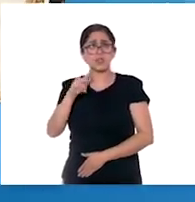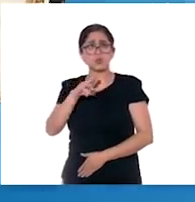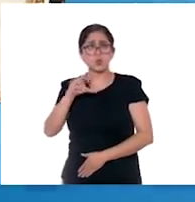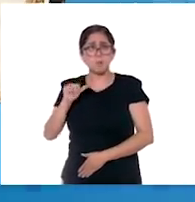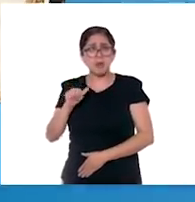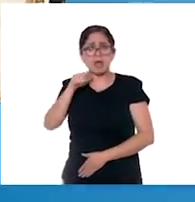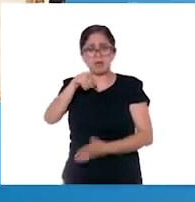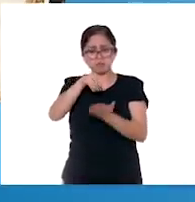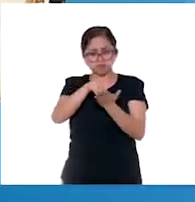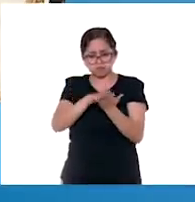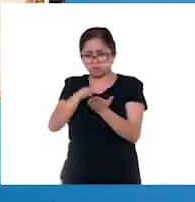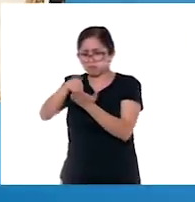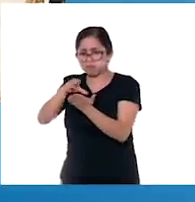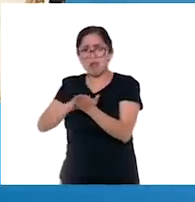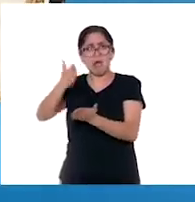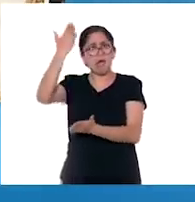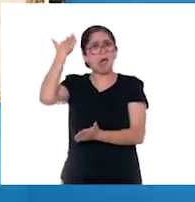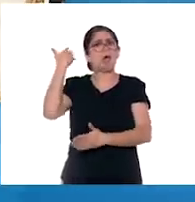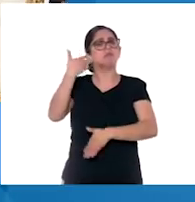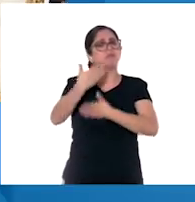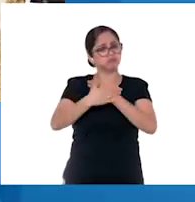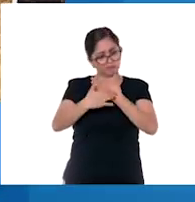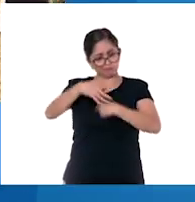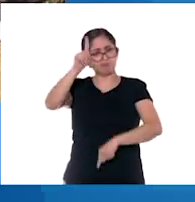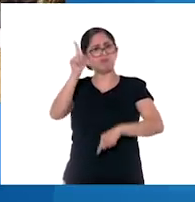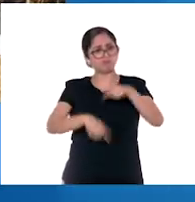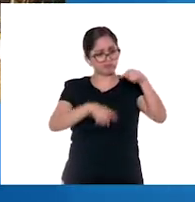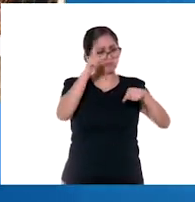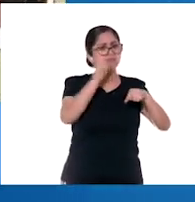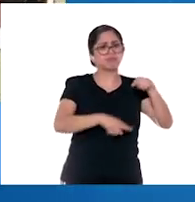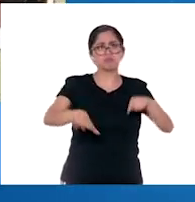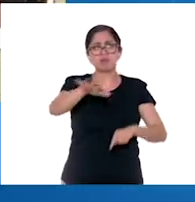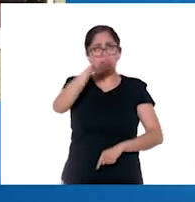que anunciaba en el final del Imperio Azteca y el sufrimiento de su pueblo.